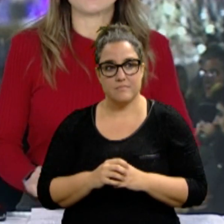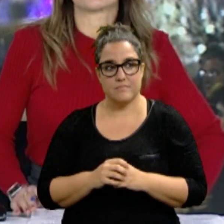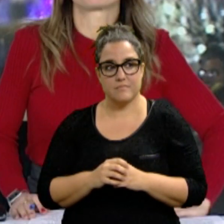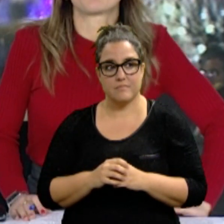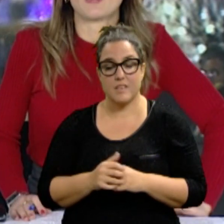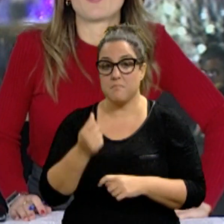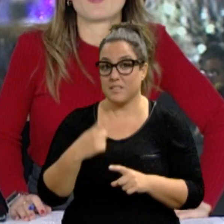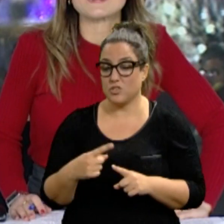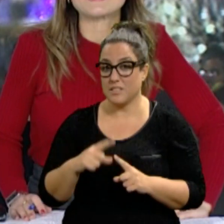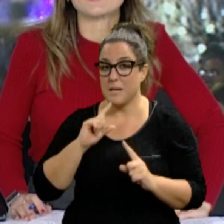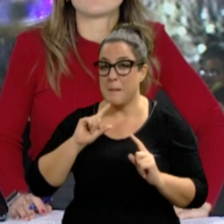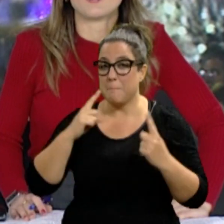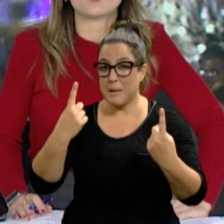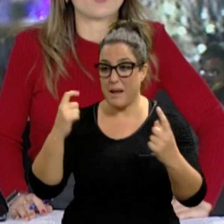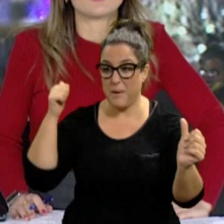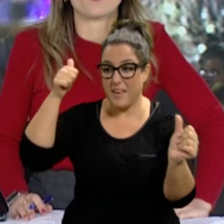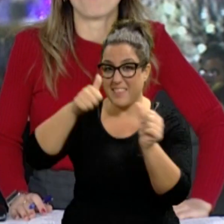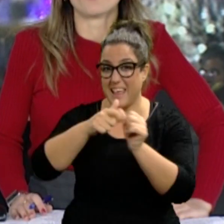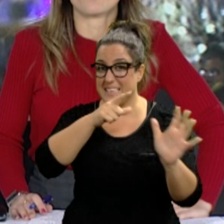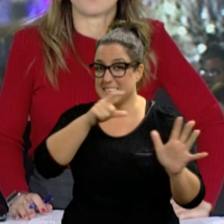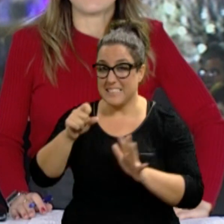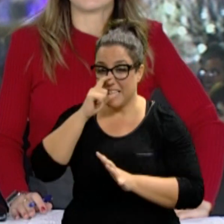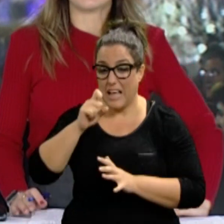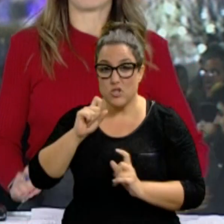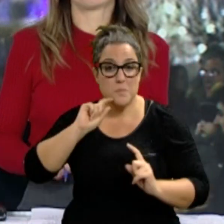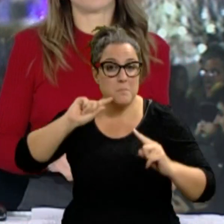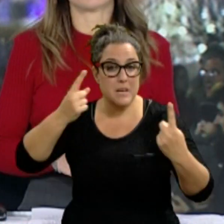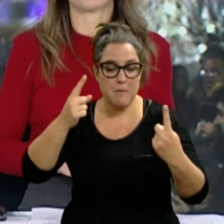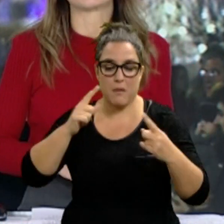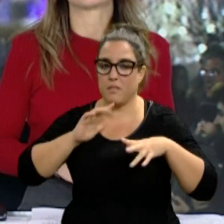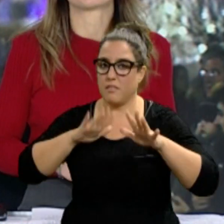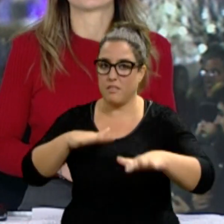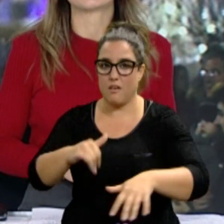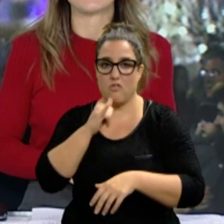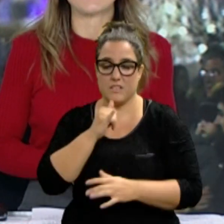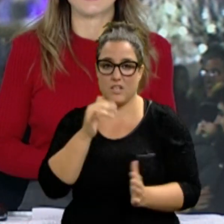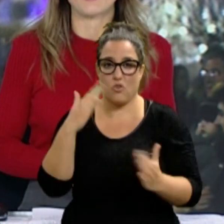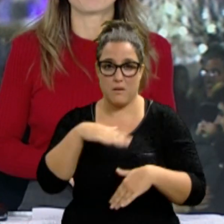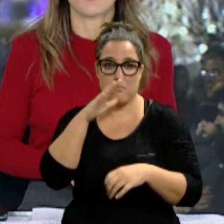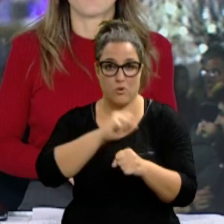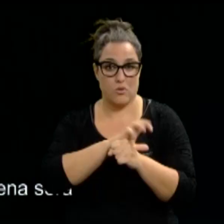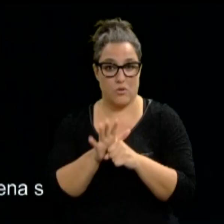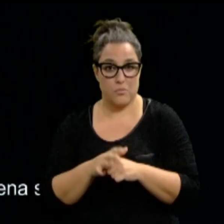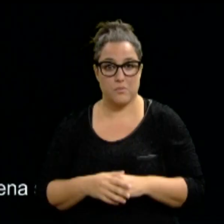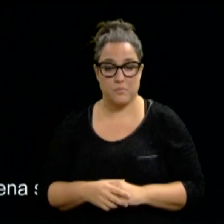Y más cosas por primera vez. En más de 60 años, Olenchero no recorrerá las calles de Pamplona debido a la situación sanitaria.